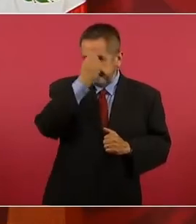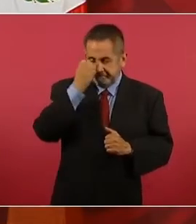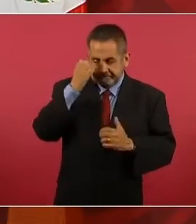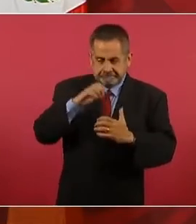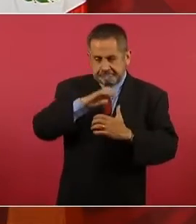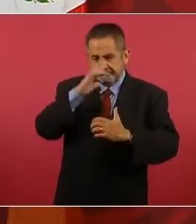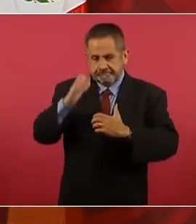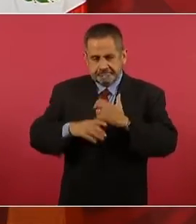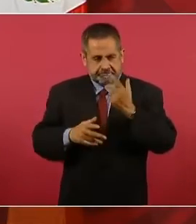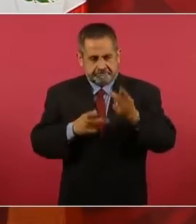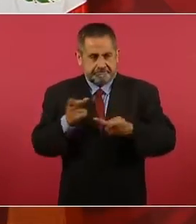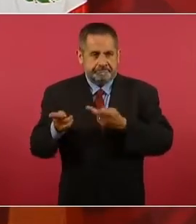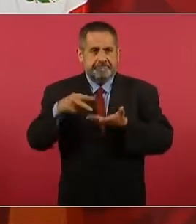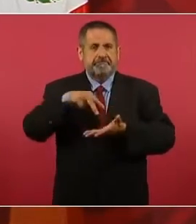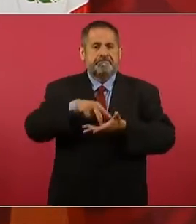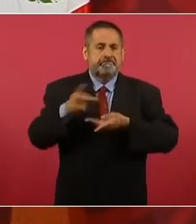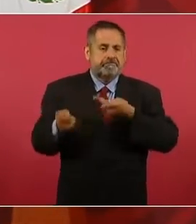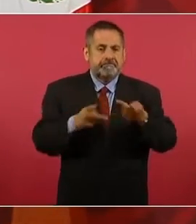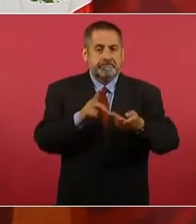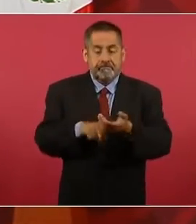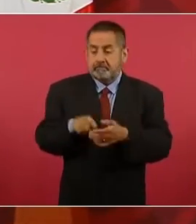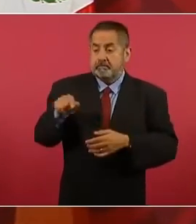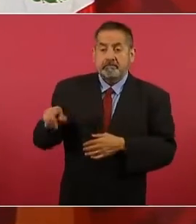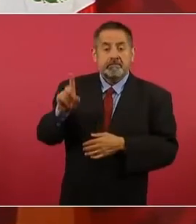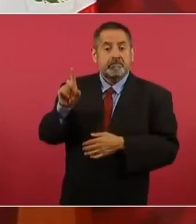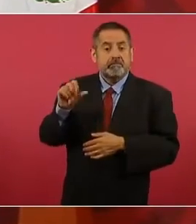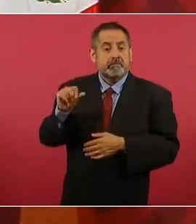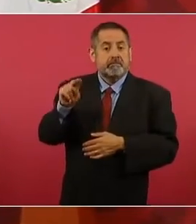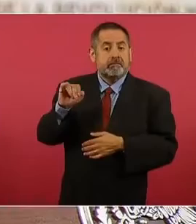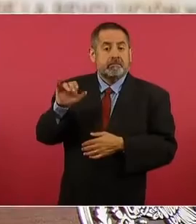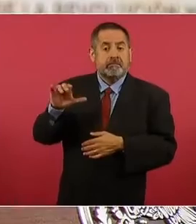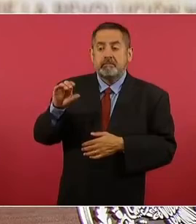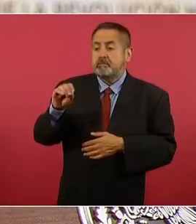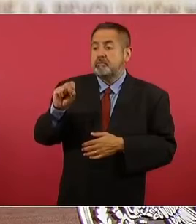don Daniel José Ullegas